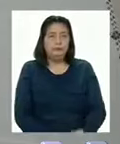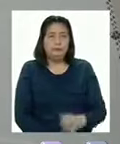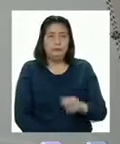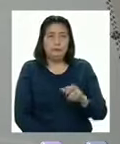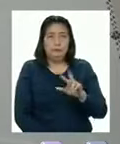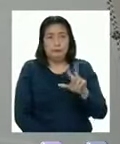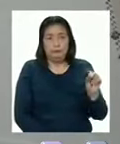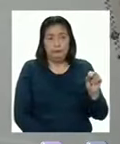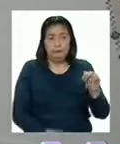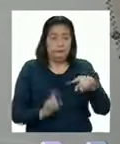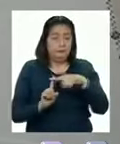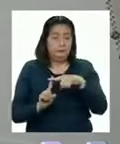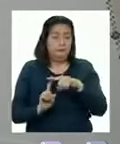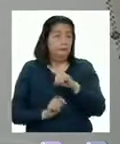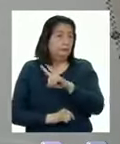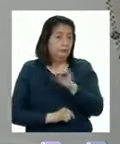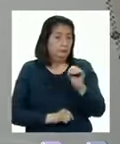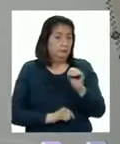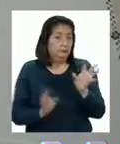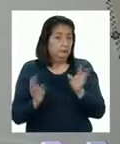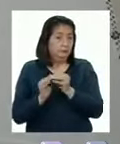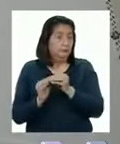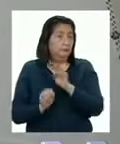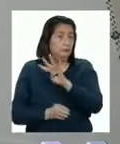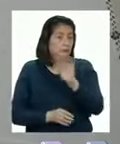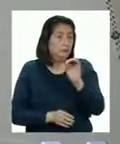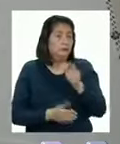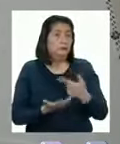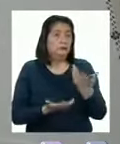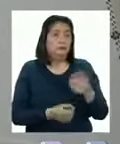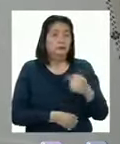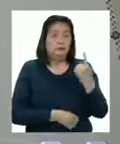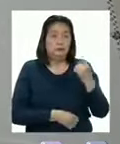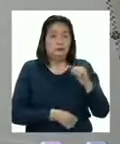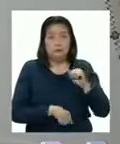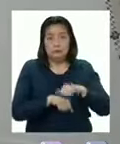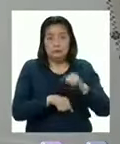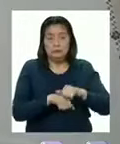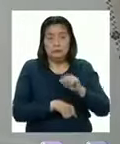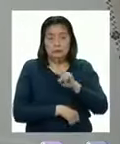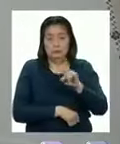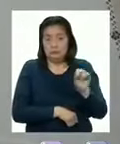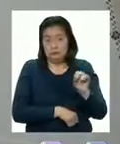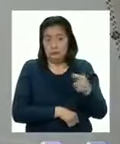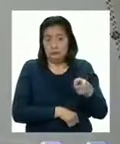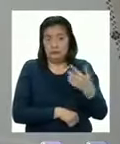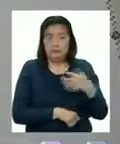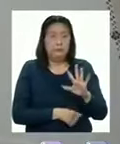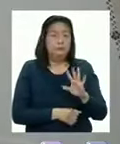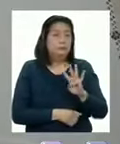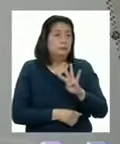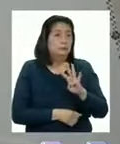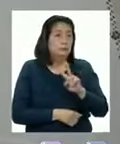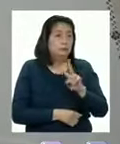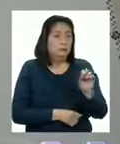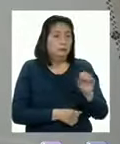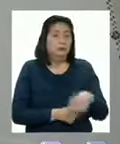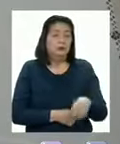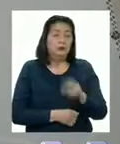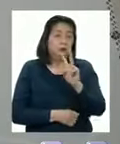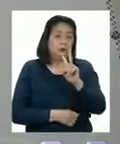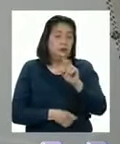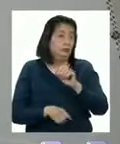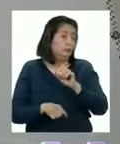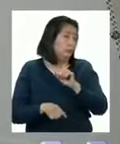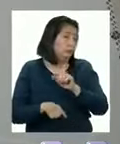Trescientos más cien, cuatrocientos Una piedrita en el veinte, cuatrocientos veinte Y dos